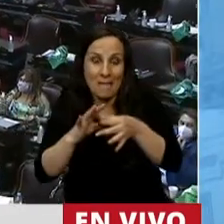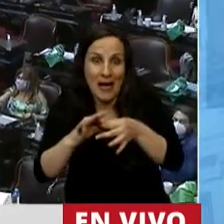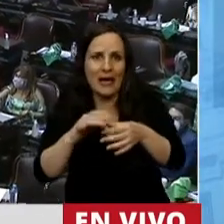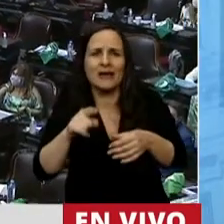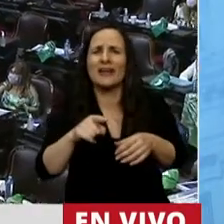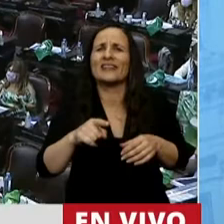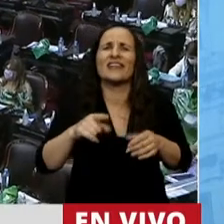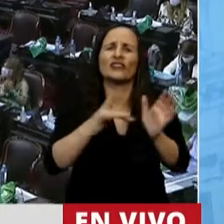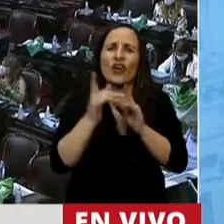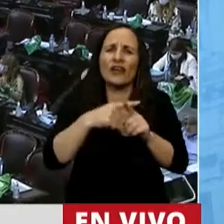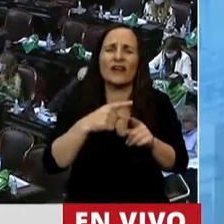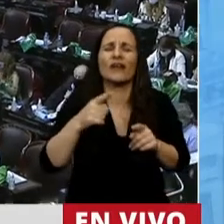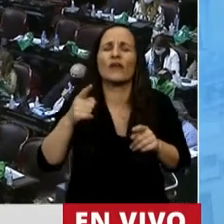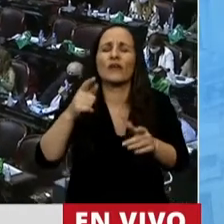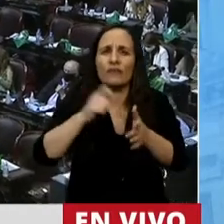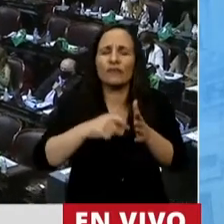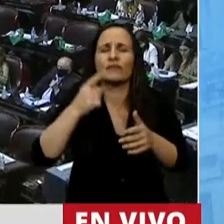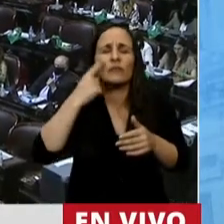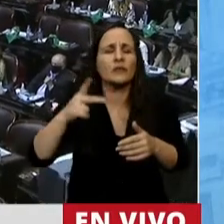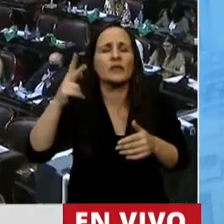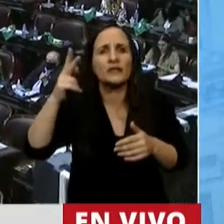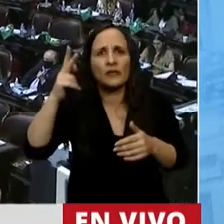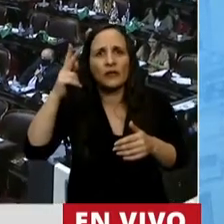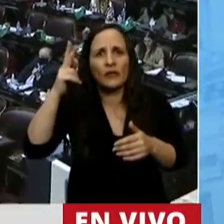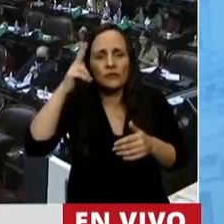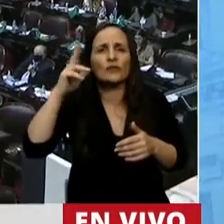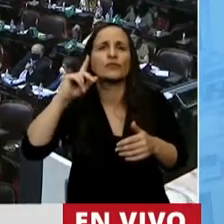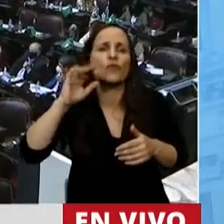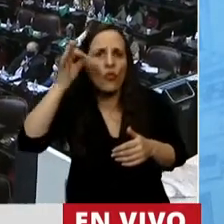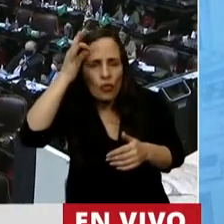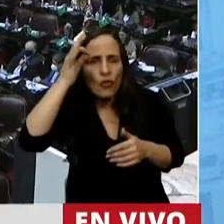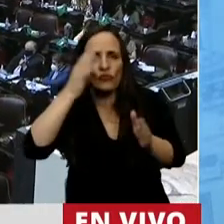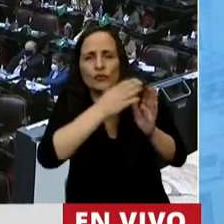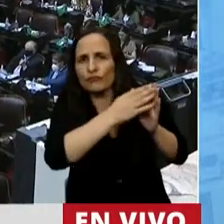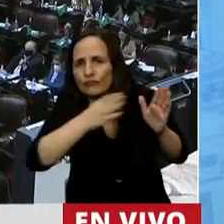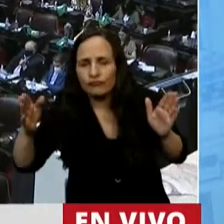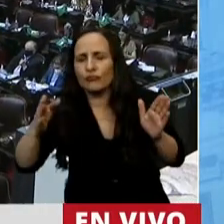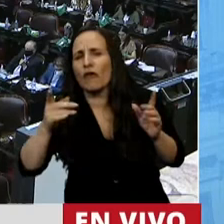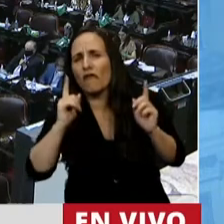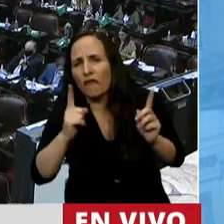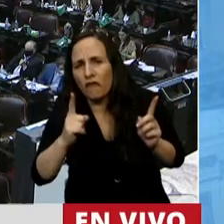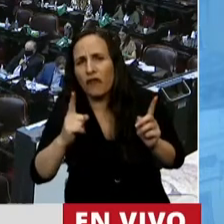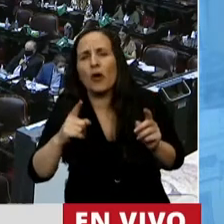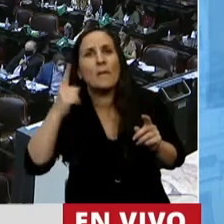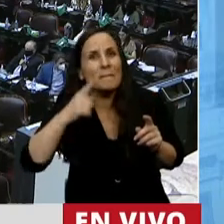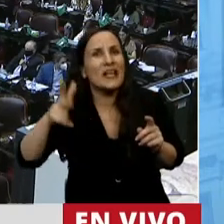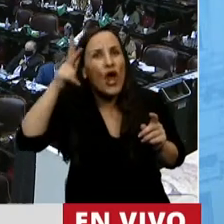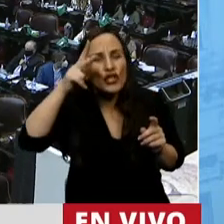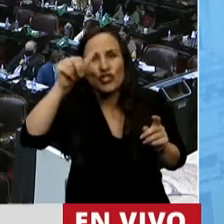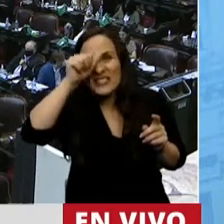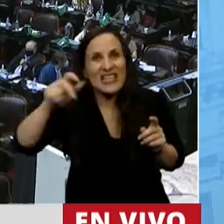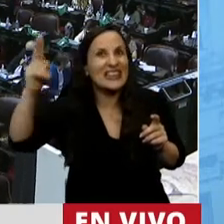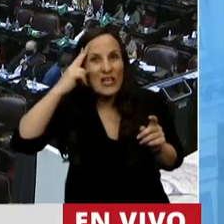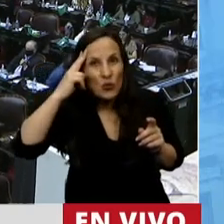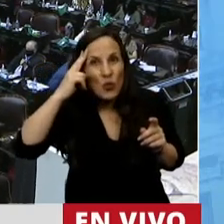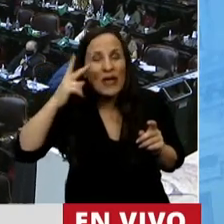Concilio de 1312, y se sostuvo esa postura hasta el siglo XIX, cuando en 1869